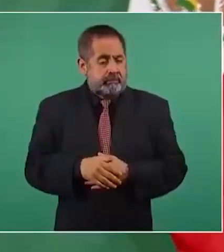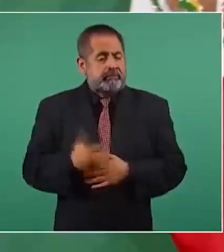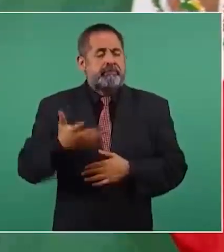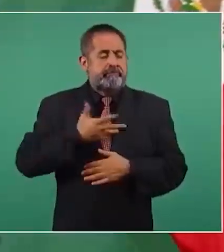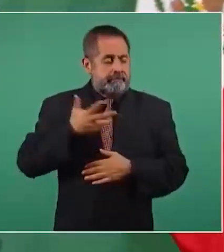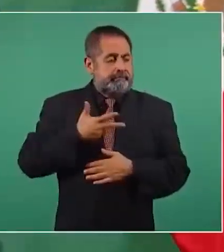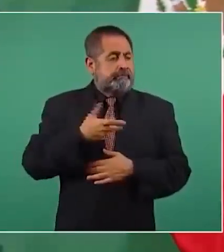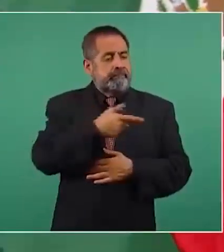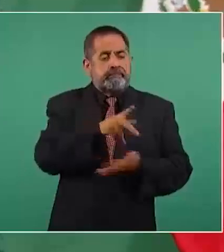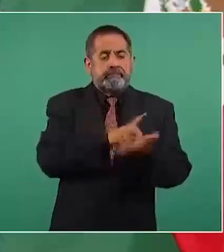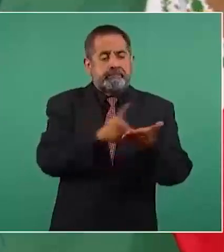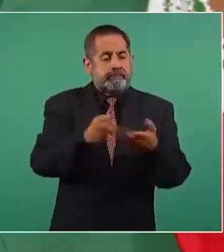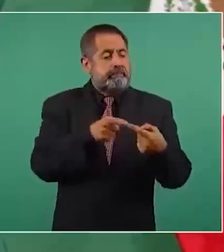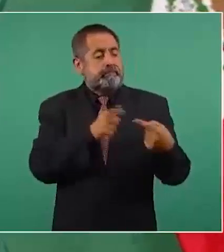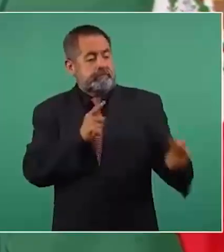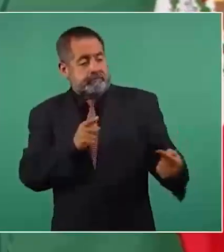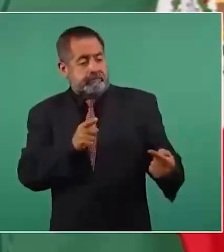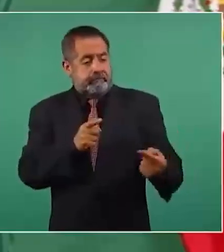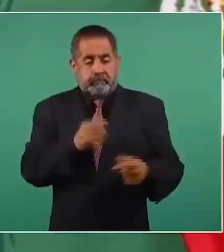derecho a disentir.